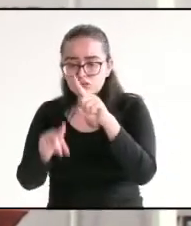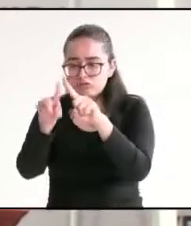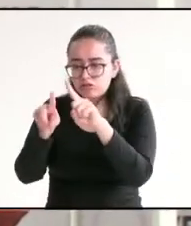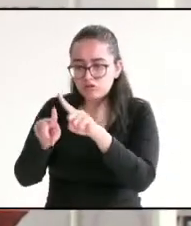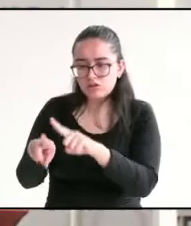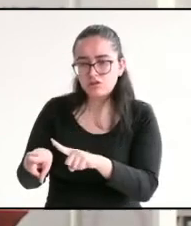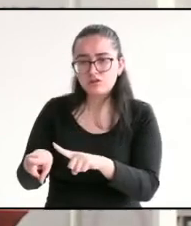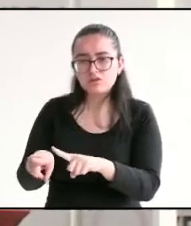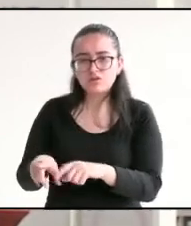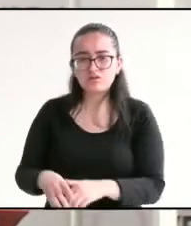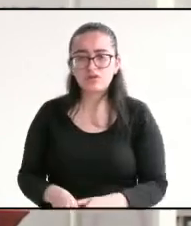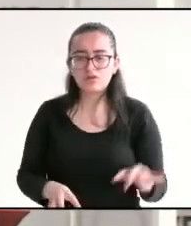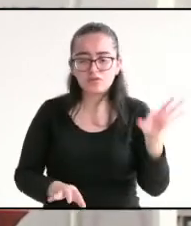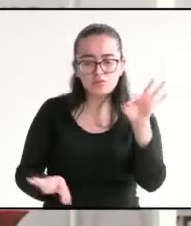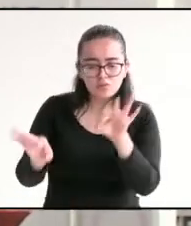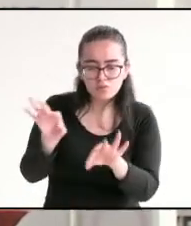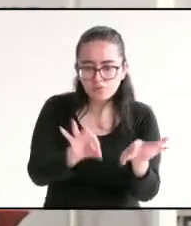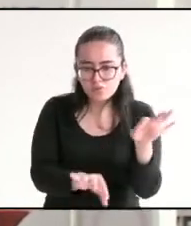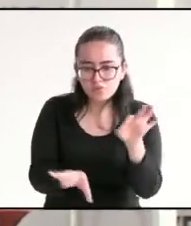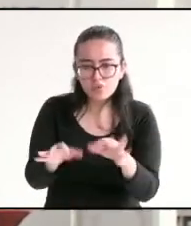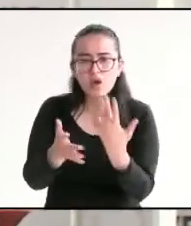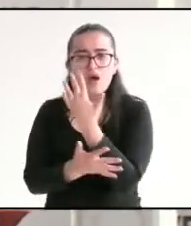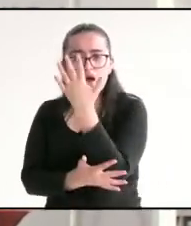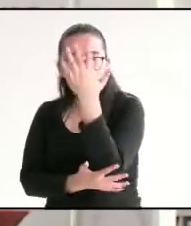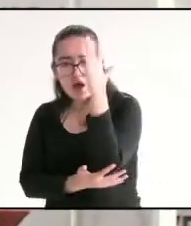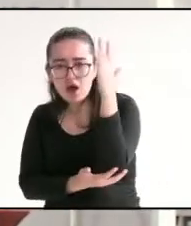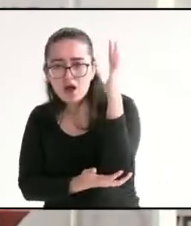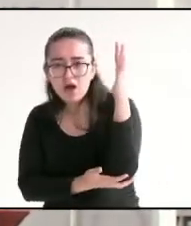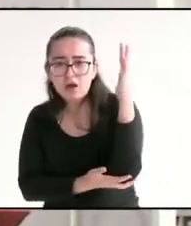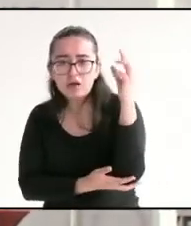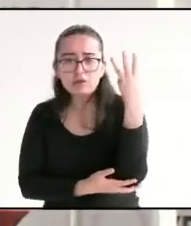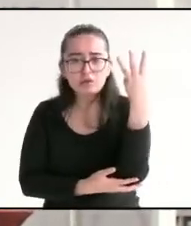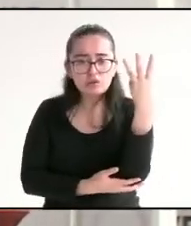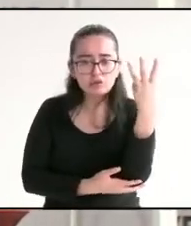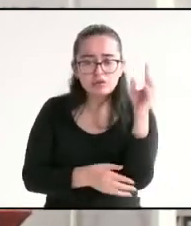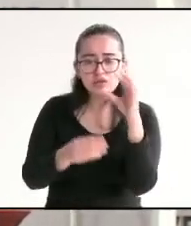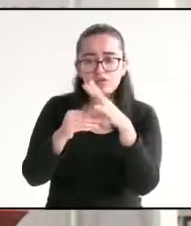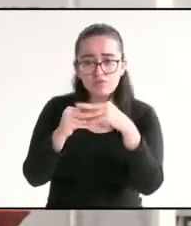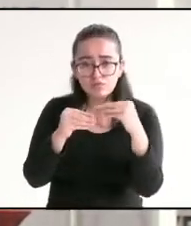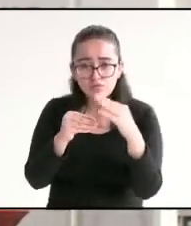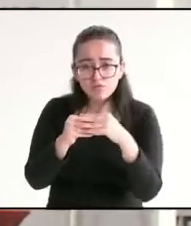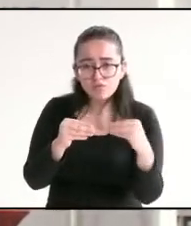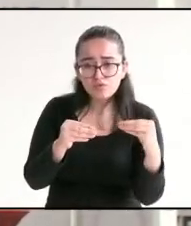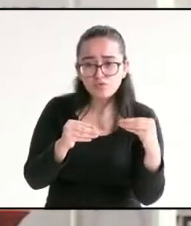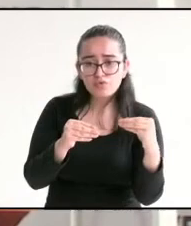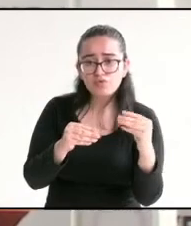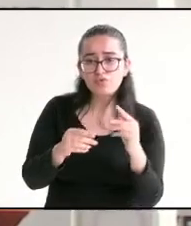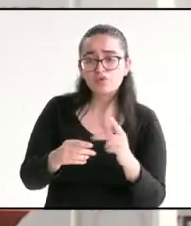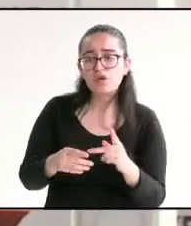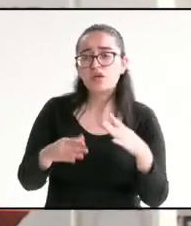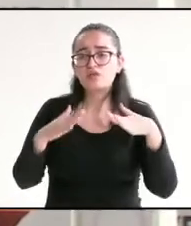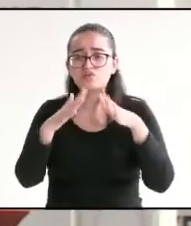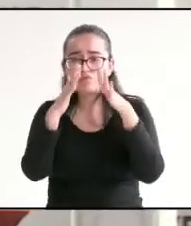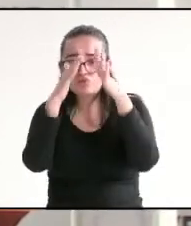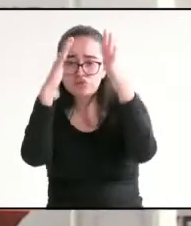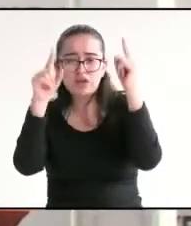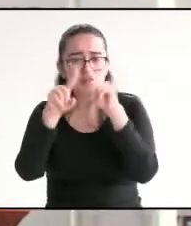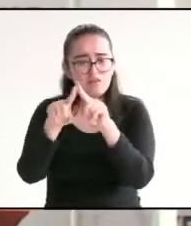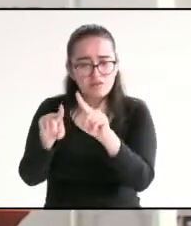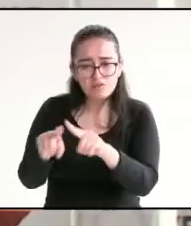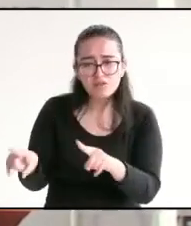para sembrar arbolitos de tres tipos, frutales, maderables y para cercos vivos.